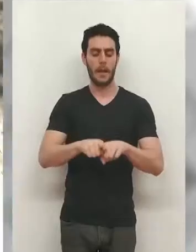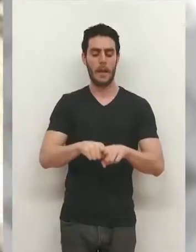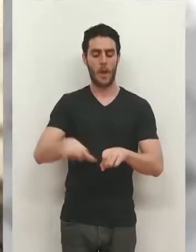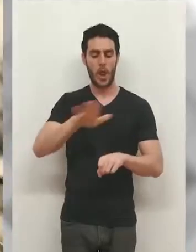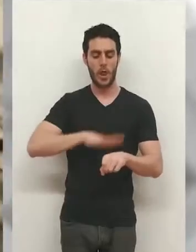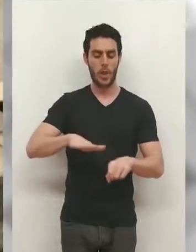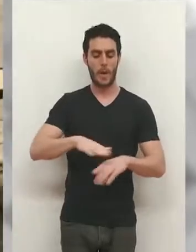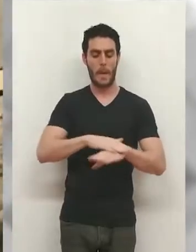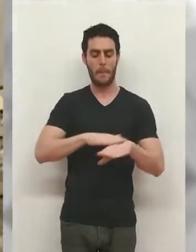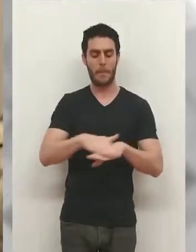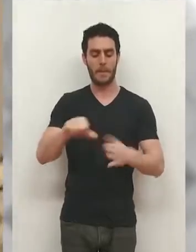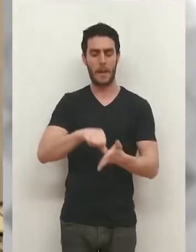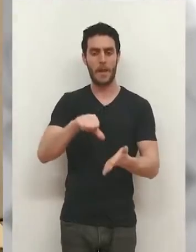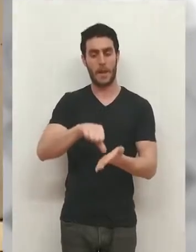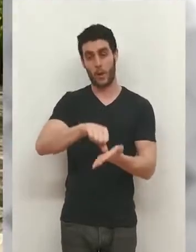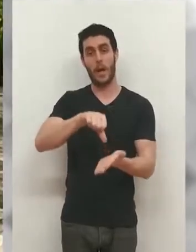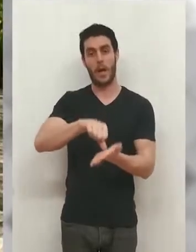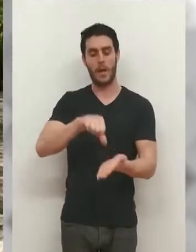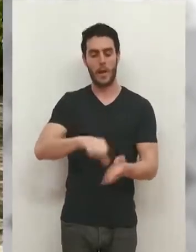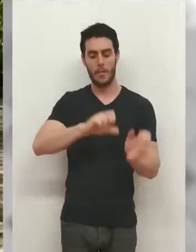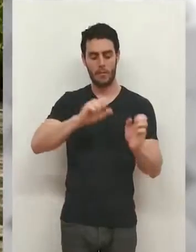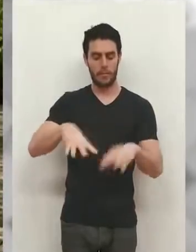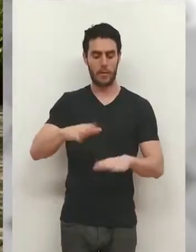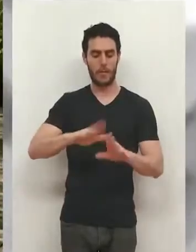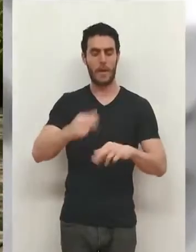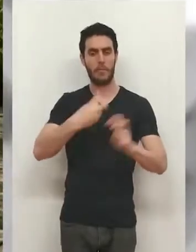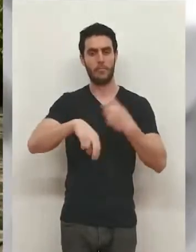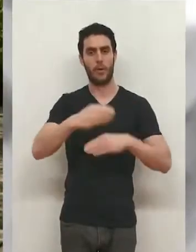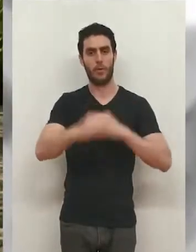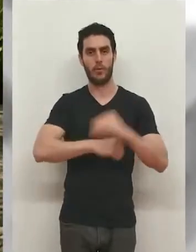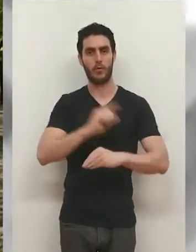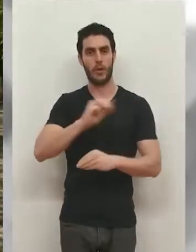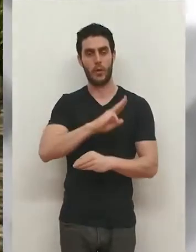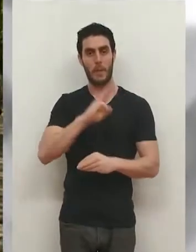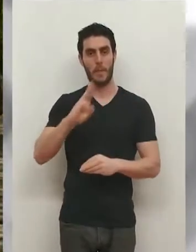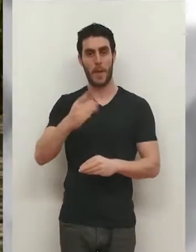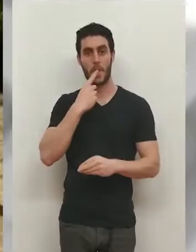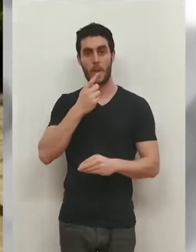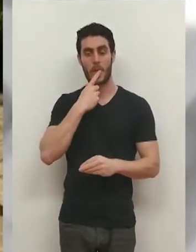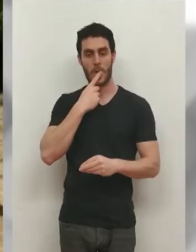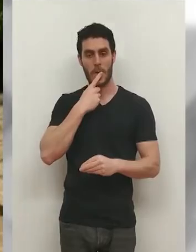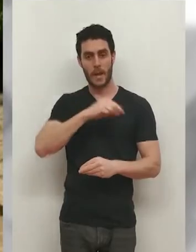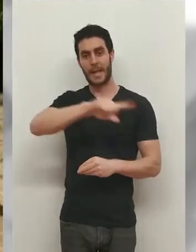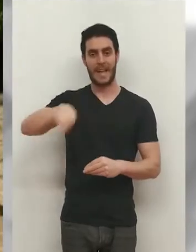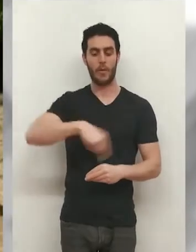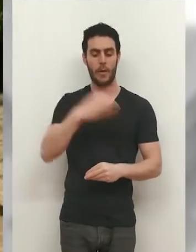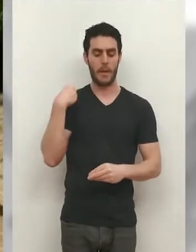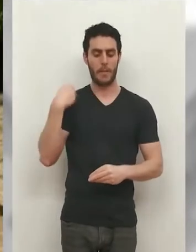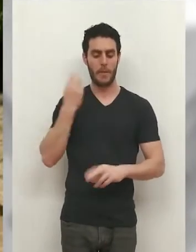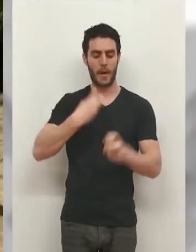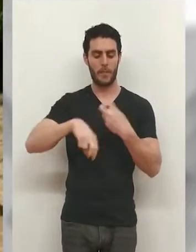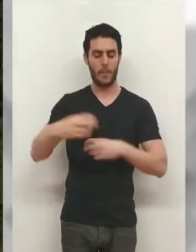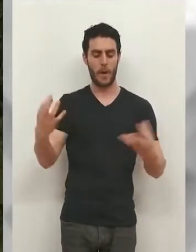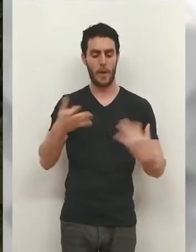abandono de un espacio clave en el centro de la ciudad, cuya intervención no se ha acometido. Aseguran los populares que todavía se está a tiempo de que la glorieta